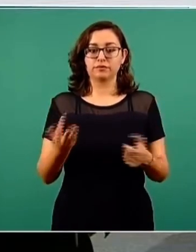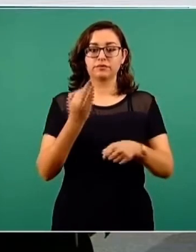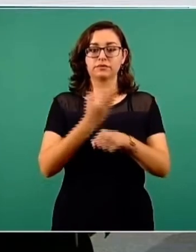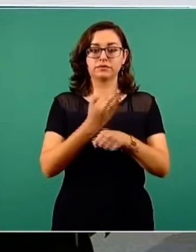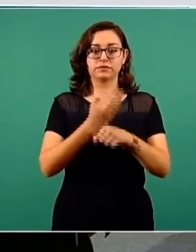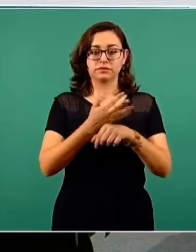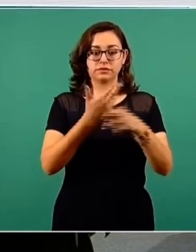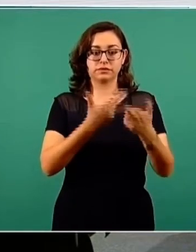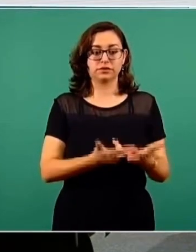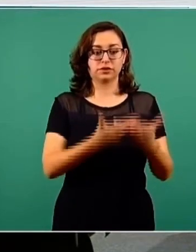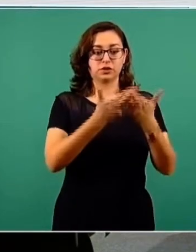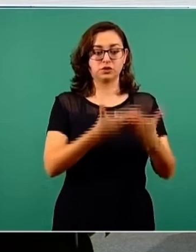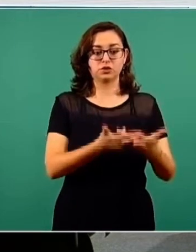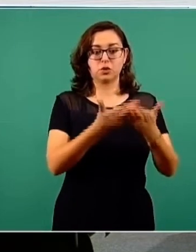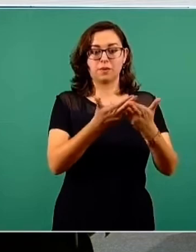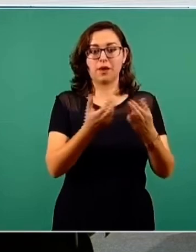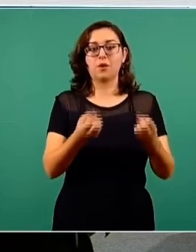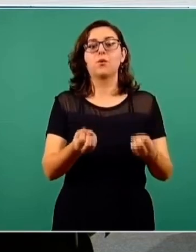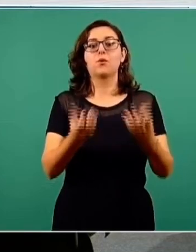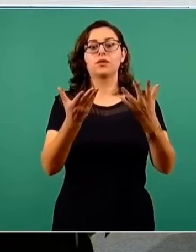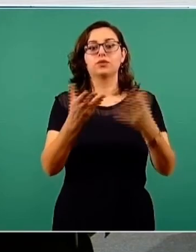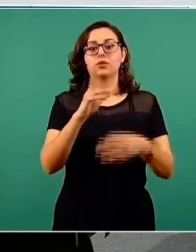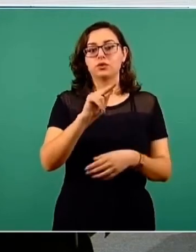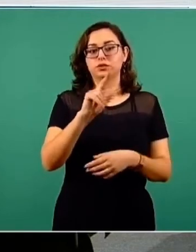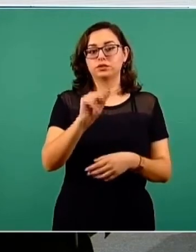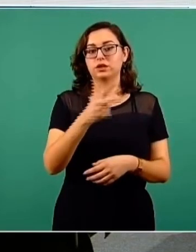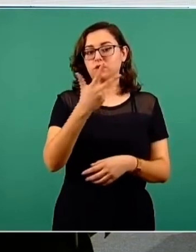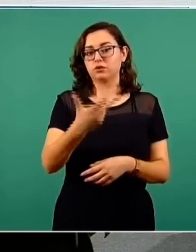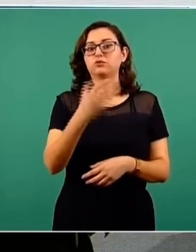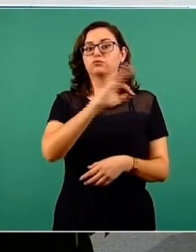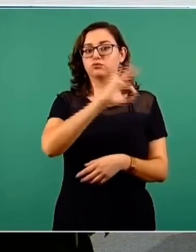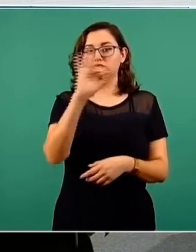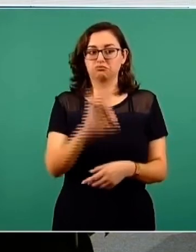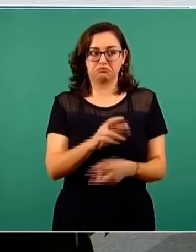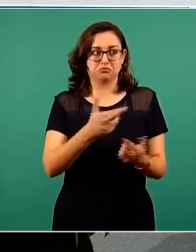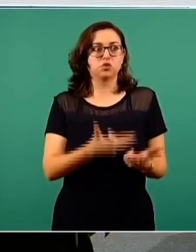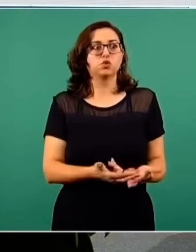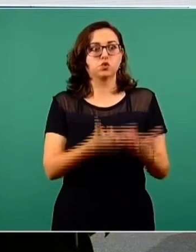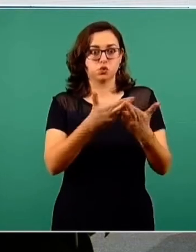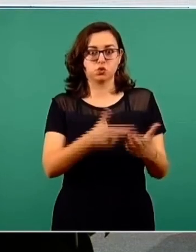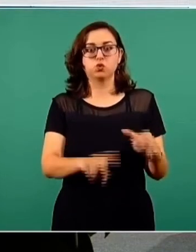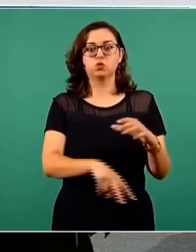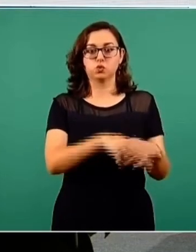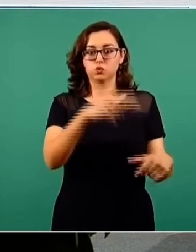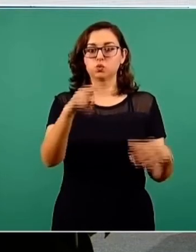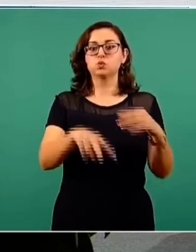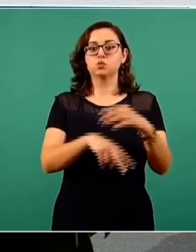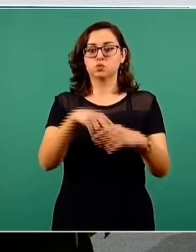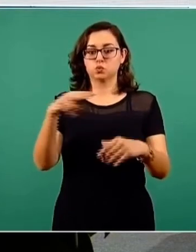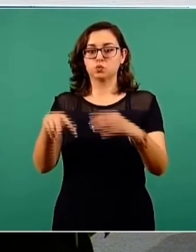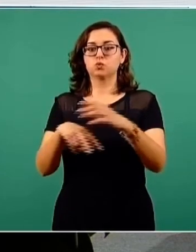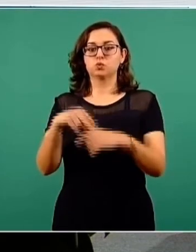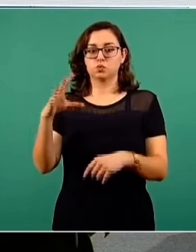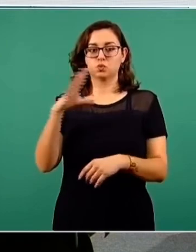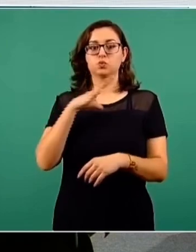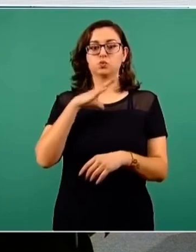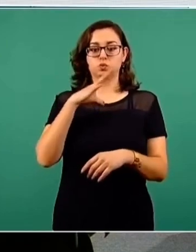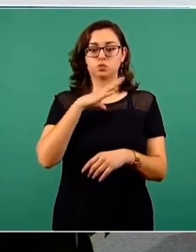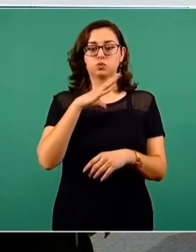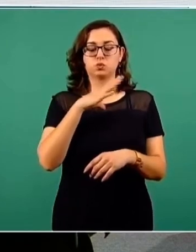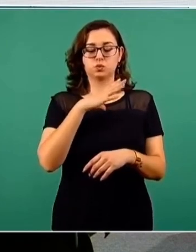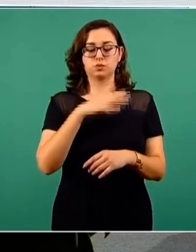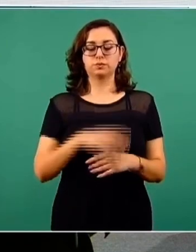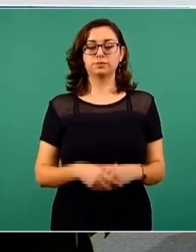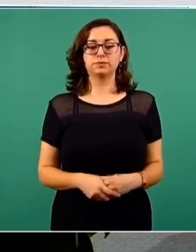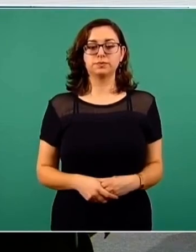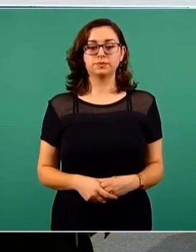siendo casi el 88 por ciento, de camas que siguen estando disponibles para la atención de